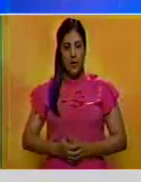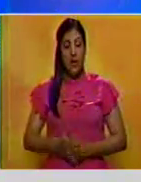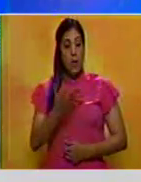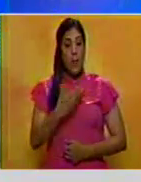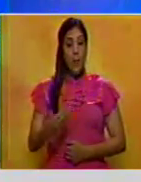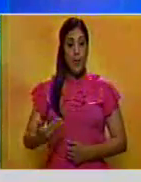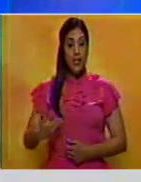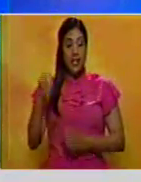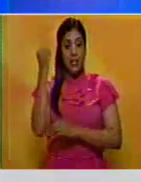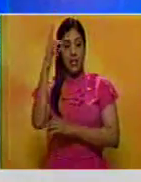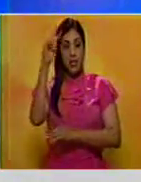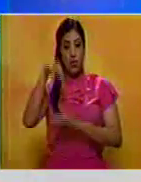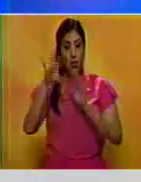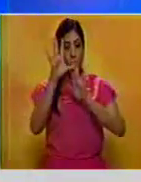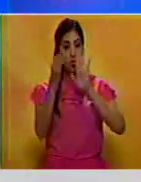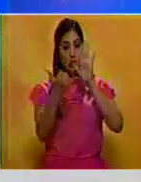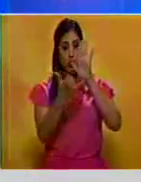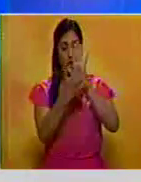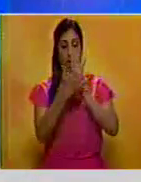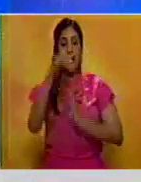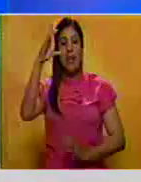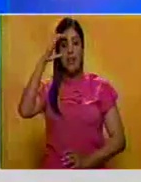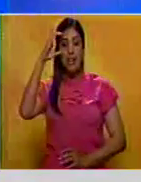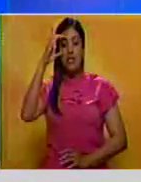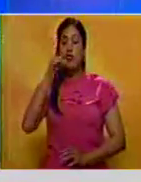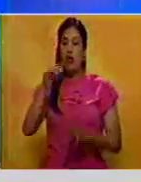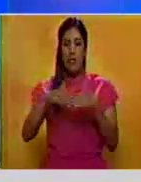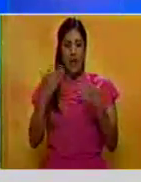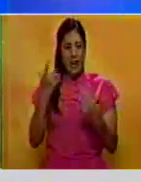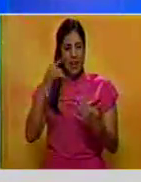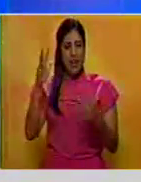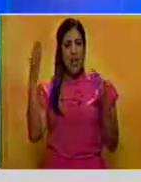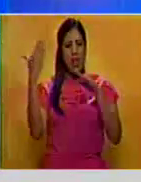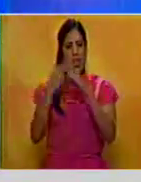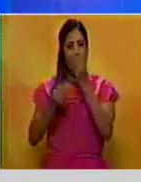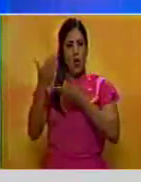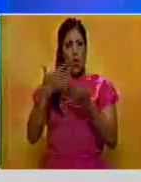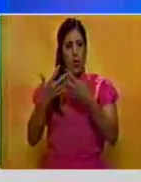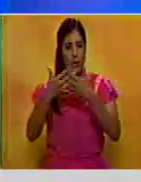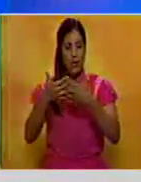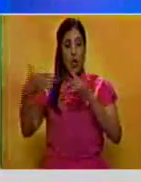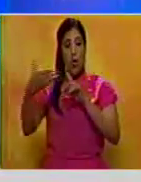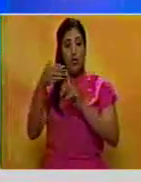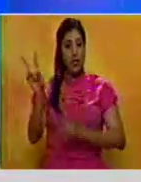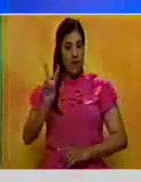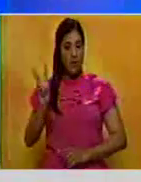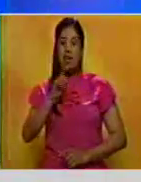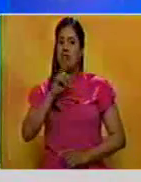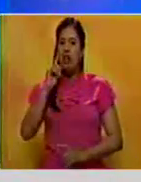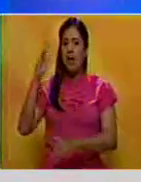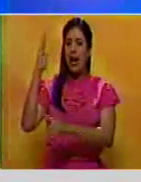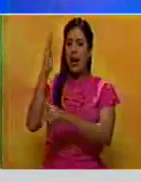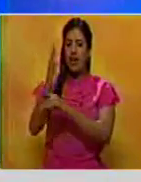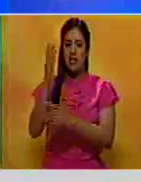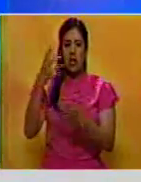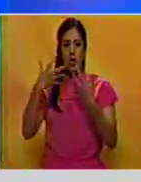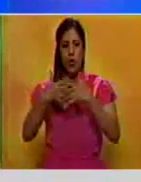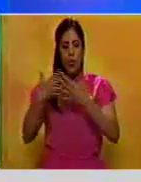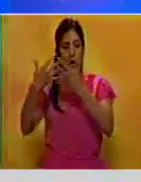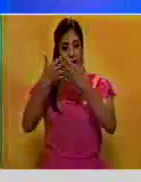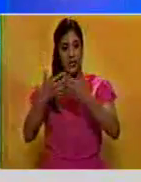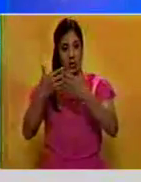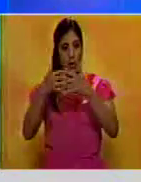La presidenta de la Asamblea Nacional Constituyente, Delcy Rodríguez, consideró que el bloqueo económico de Estados Unidos contra Venezuela castiga a las compañías